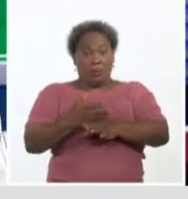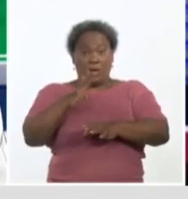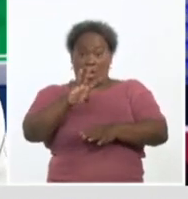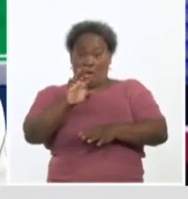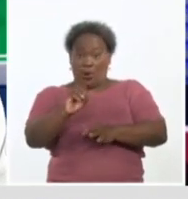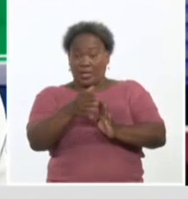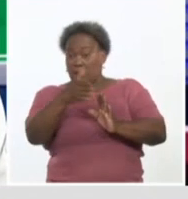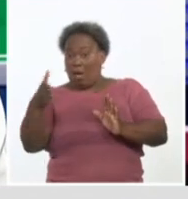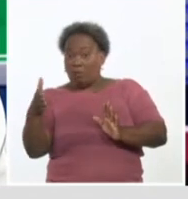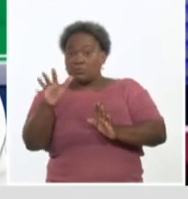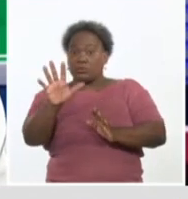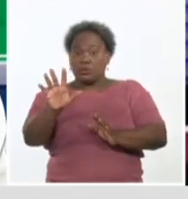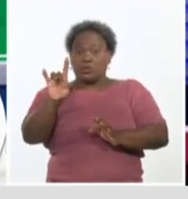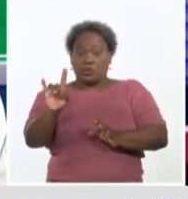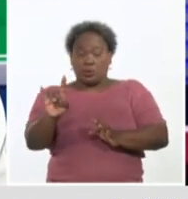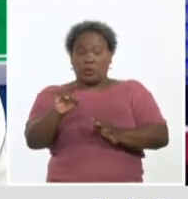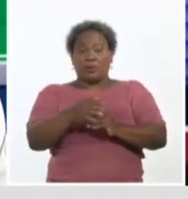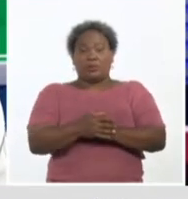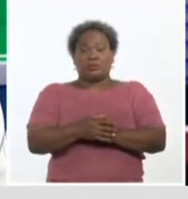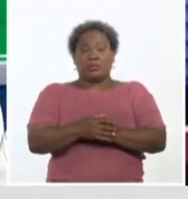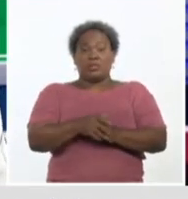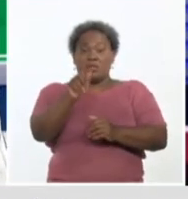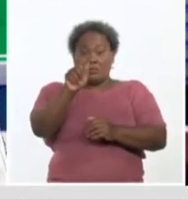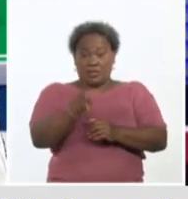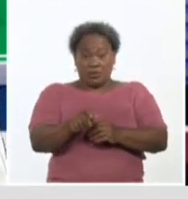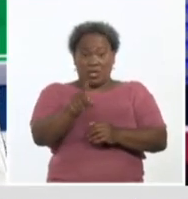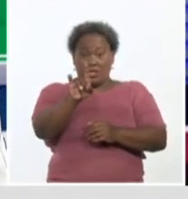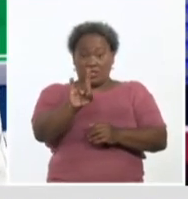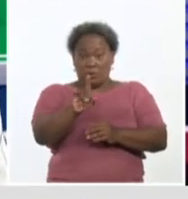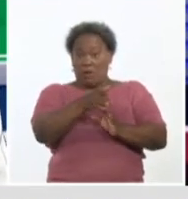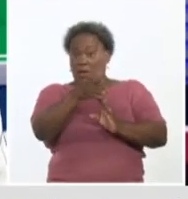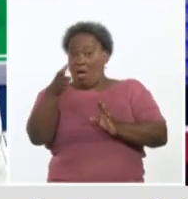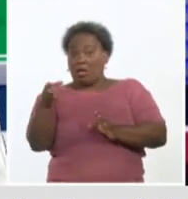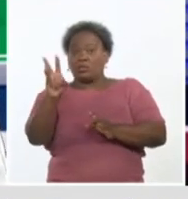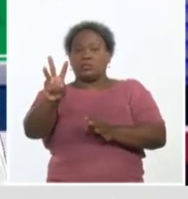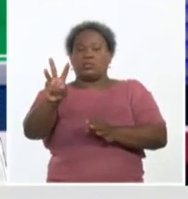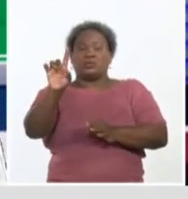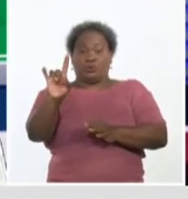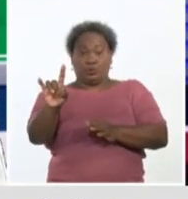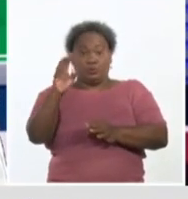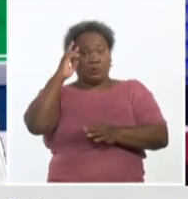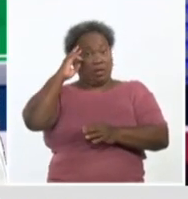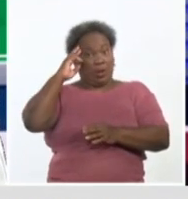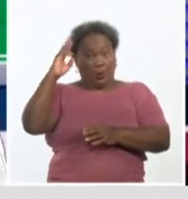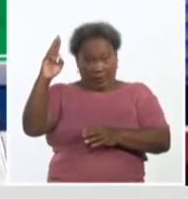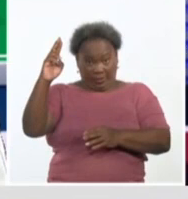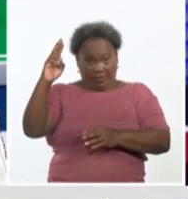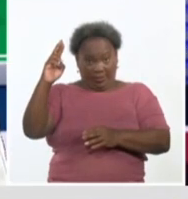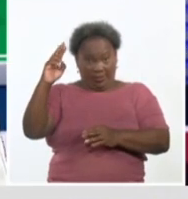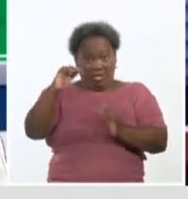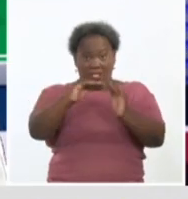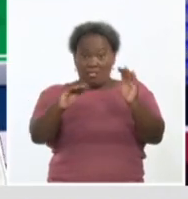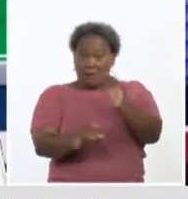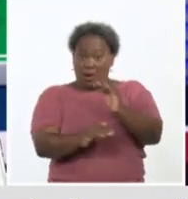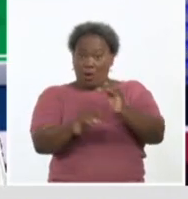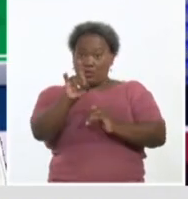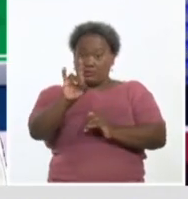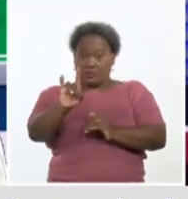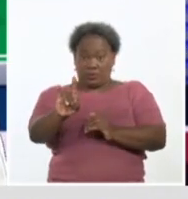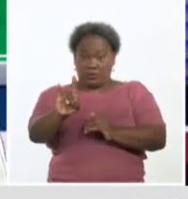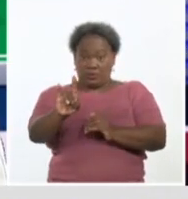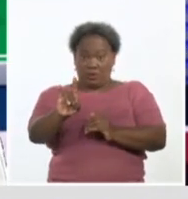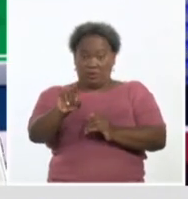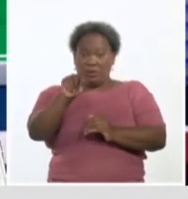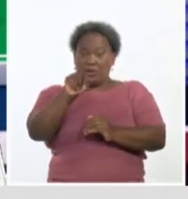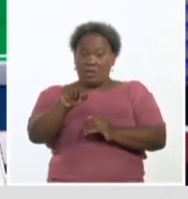59 y los pacientes de 19 a 39 años. Recordar que por debajo de 19 años es un